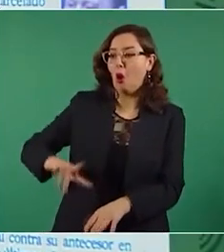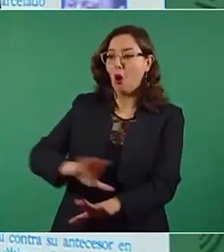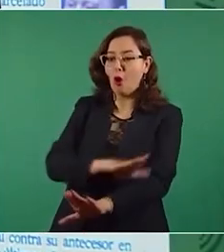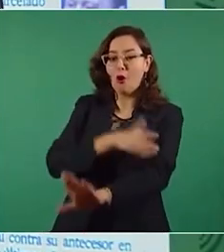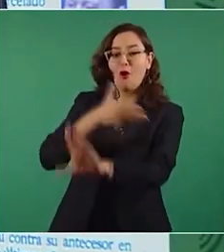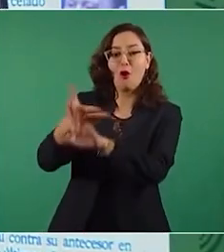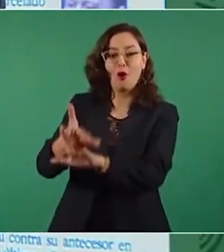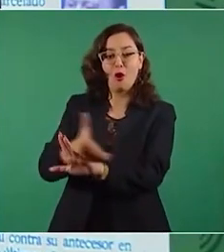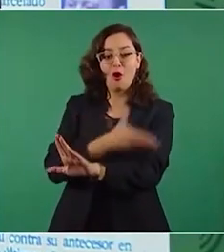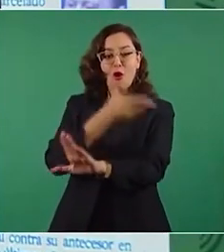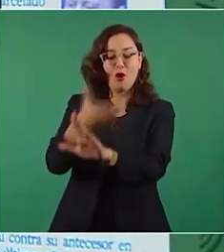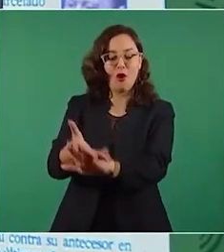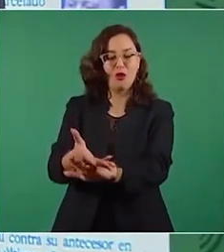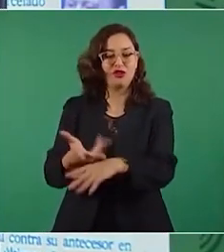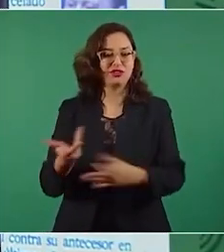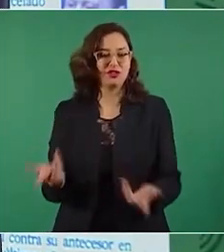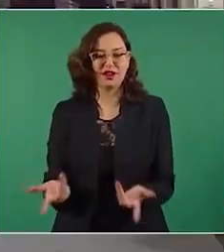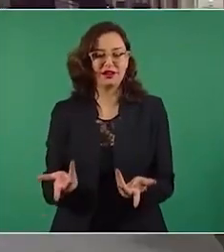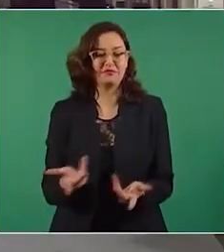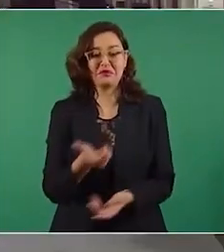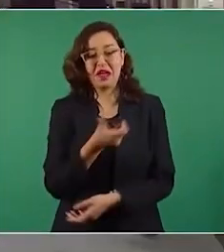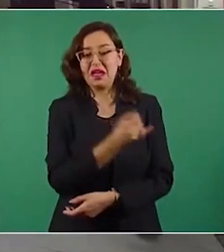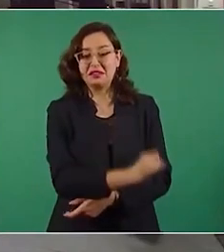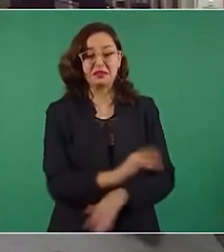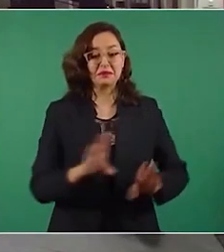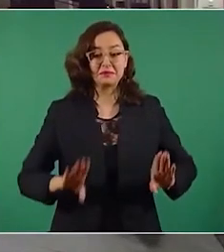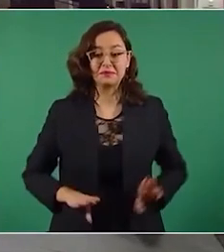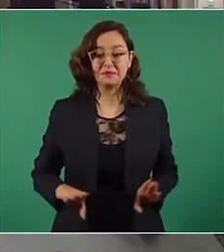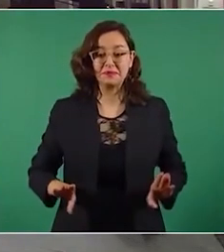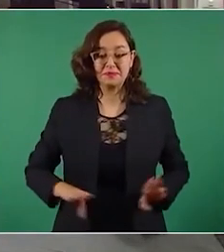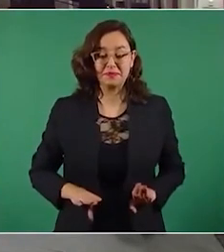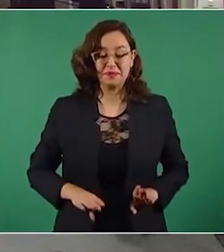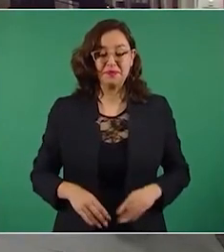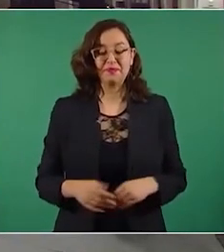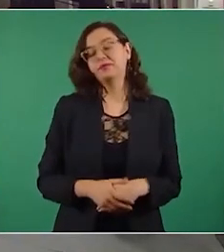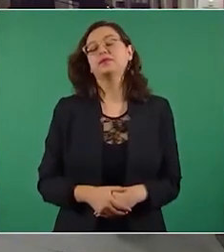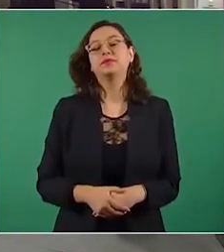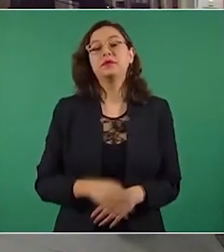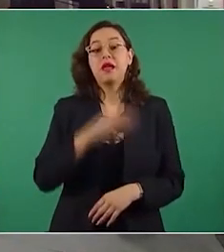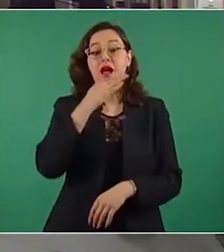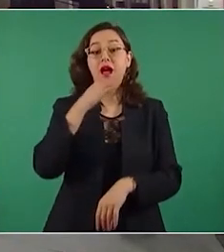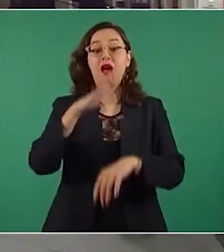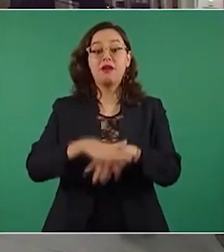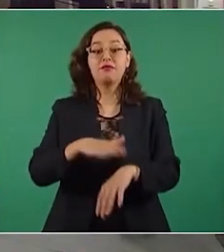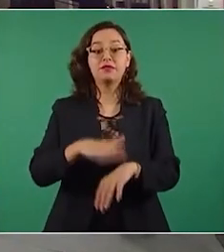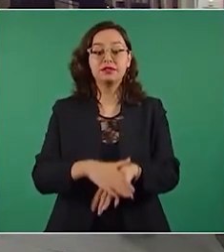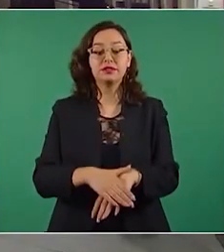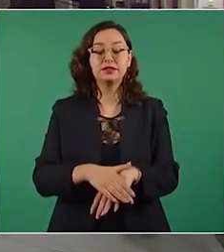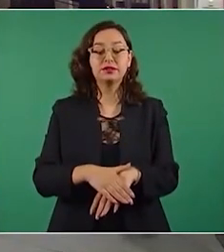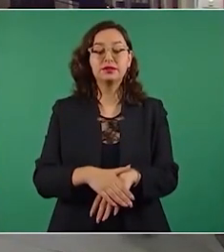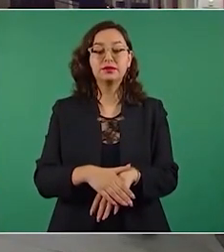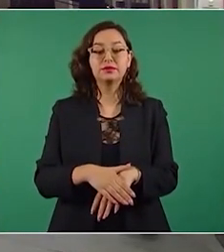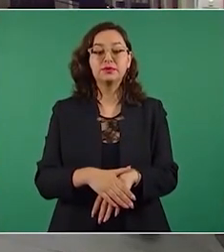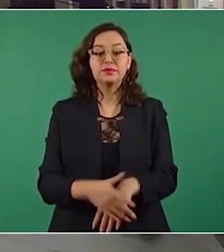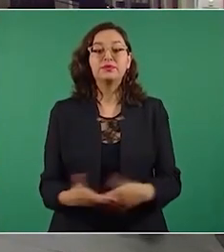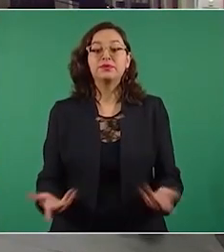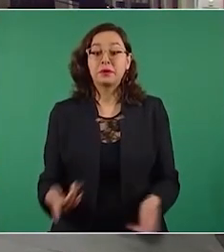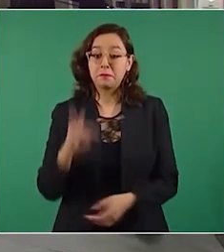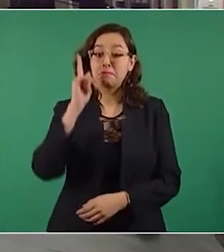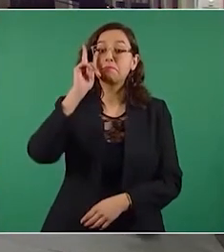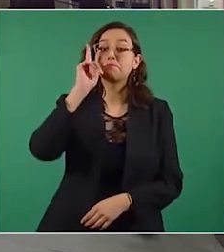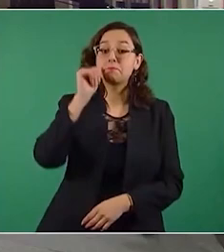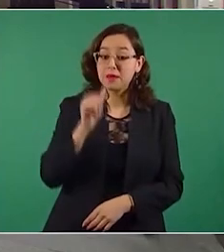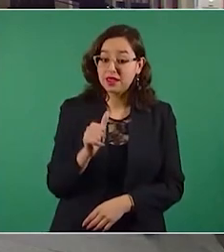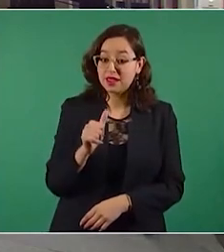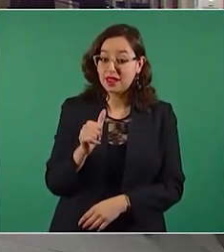eso es todo. Mañana, por cierto, para que no haya confusión,